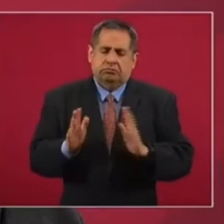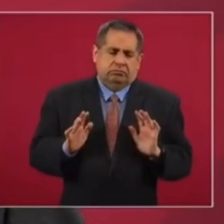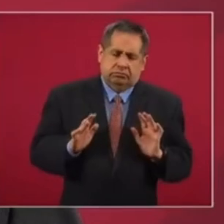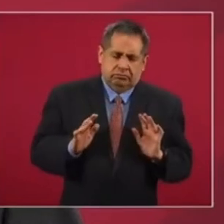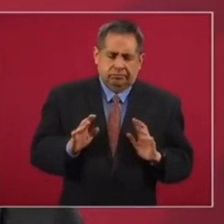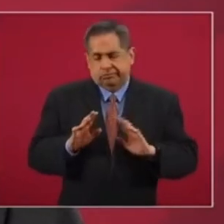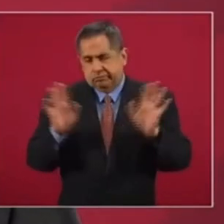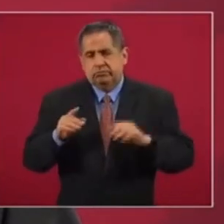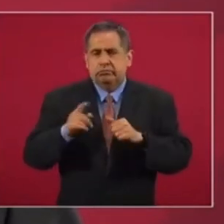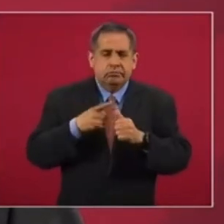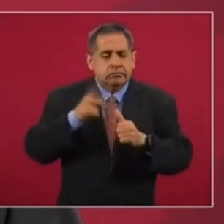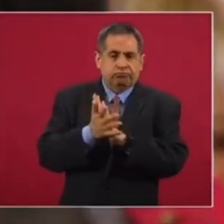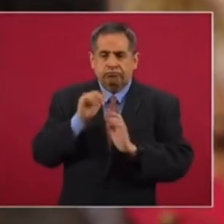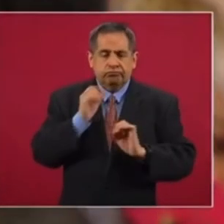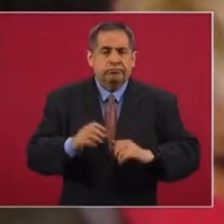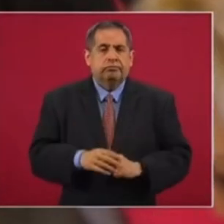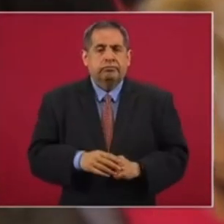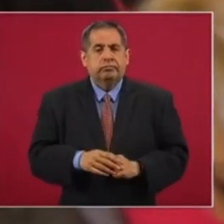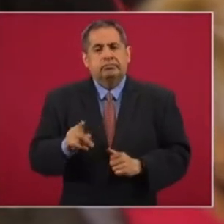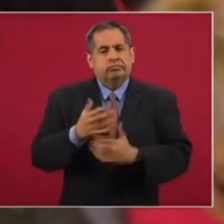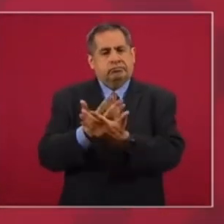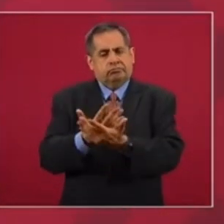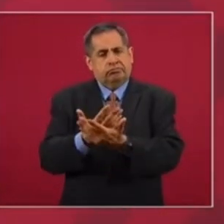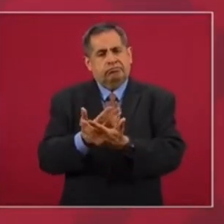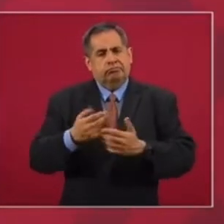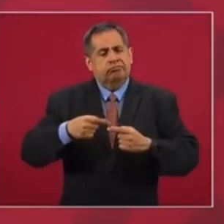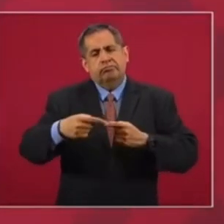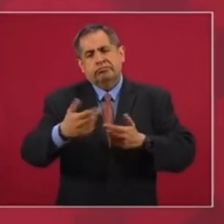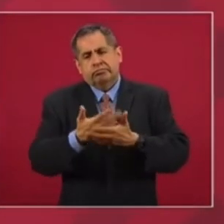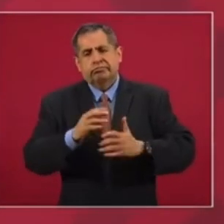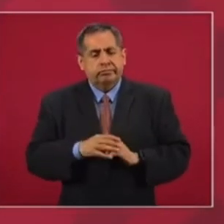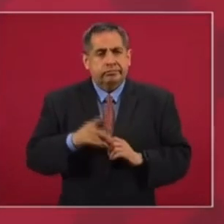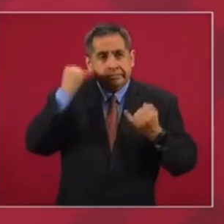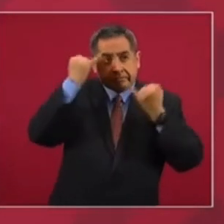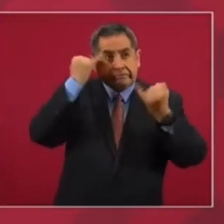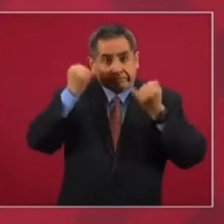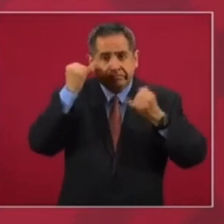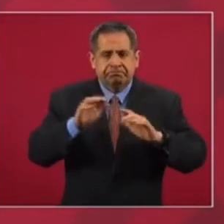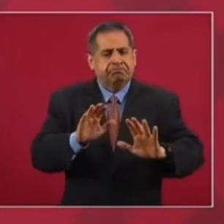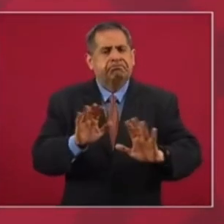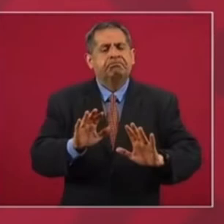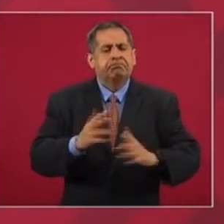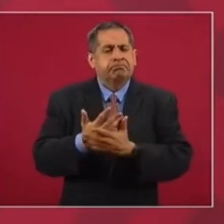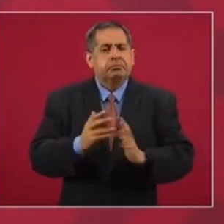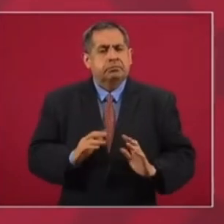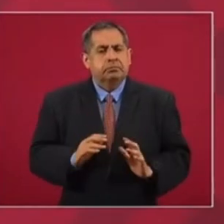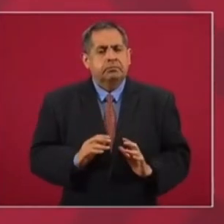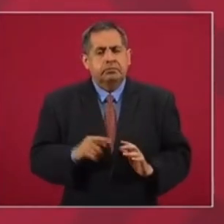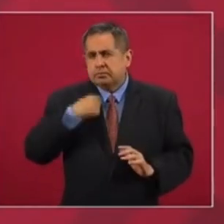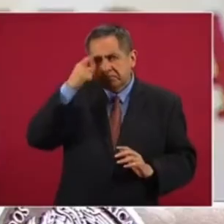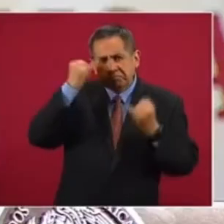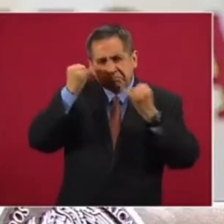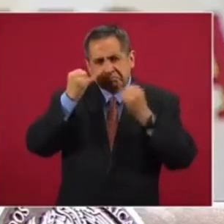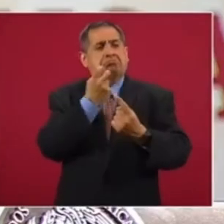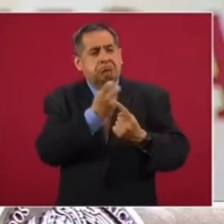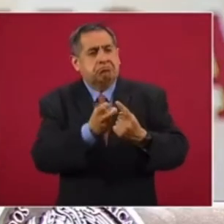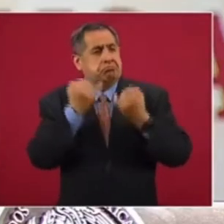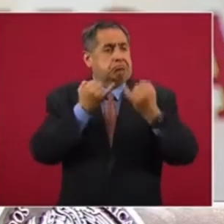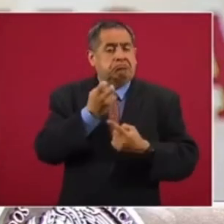eso tiene que probarse. Hay que esperar y no especular, no hacer conjeturas,